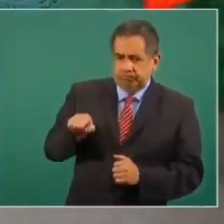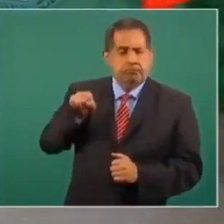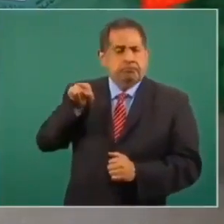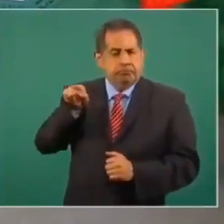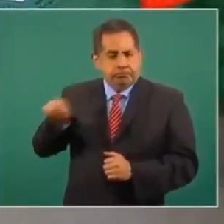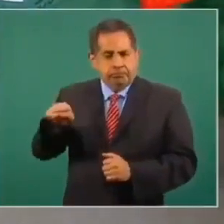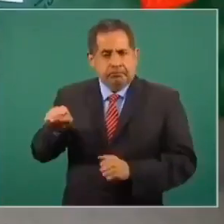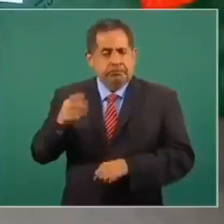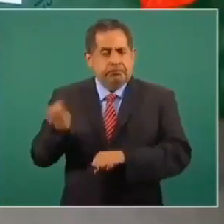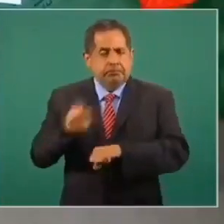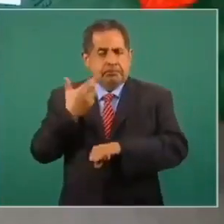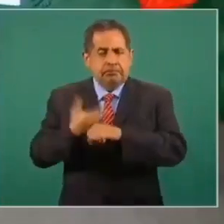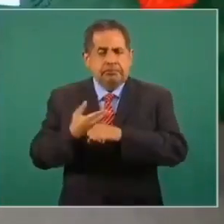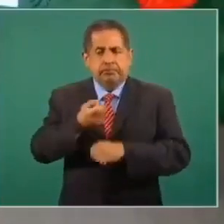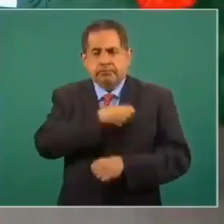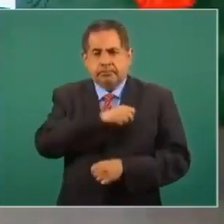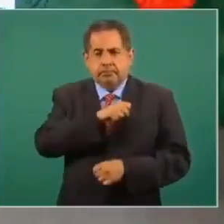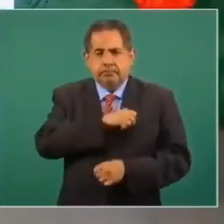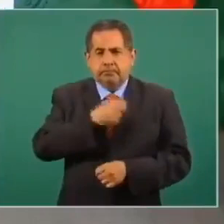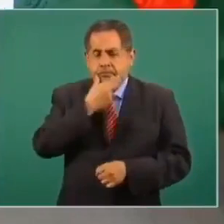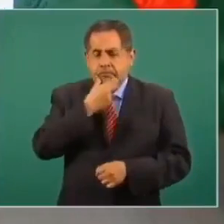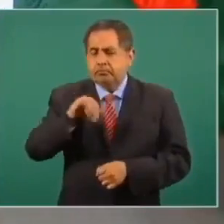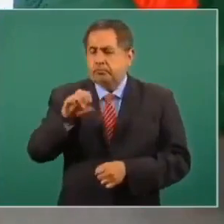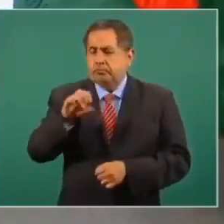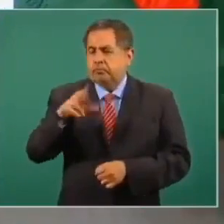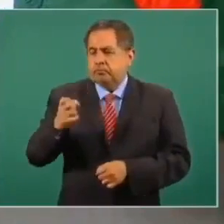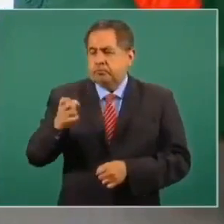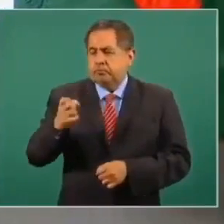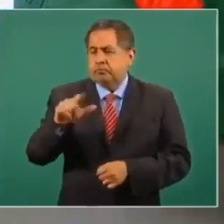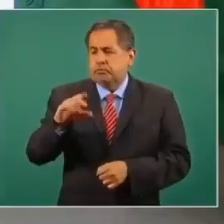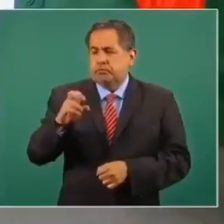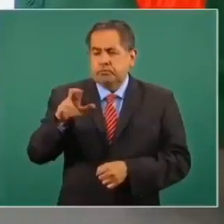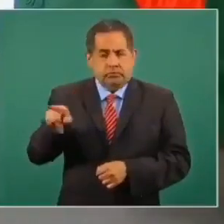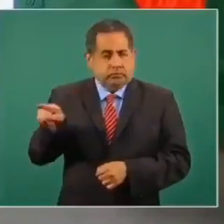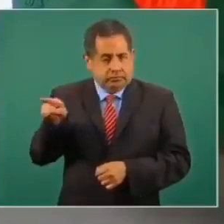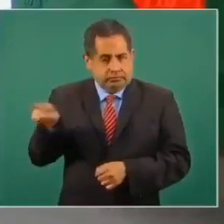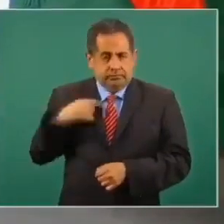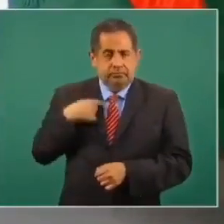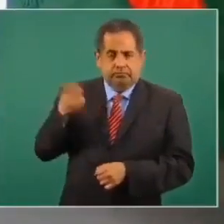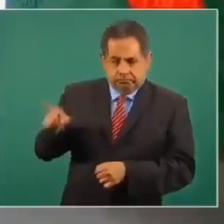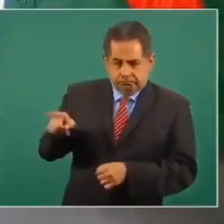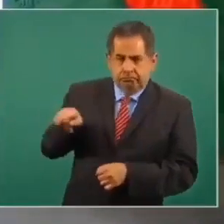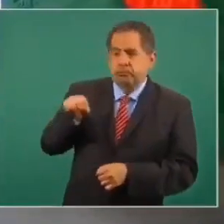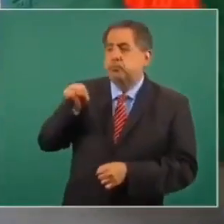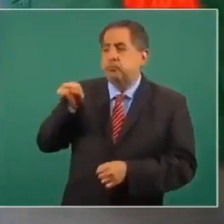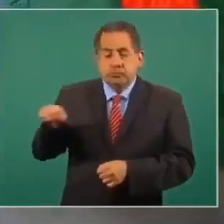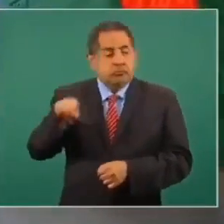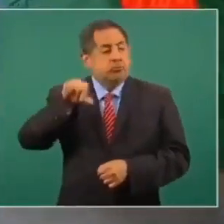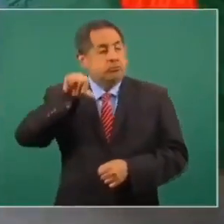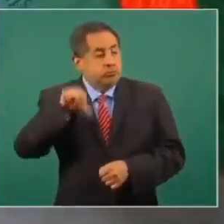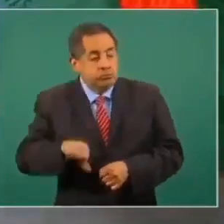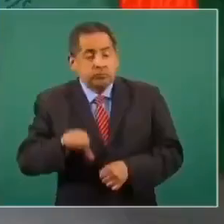secretario de Salud, al doctor Jorge Cocer, para que hoy mismo se invita